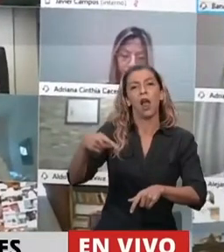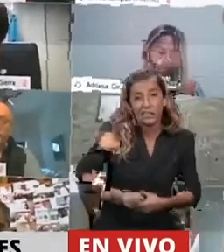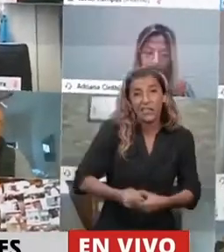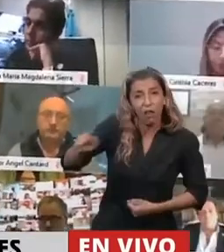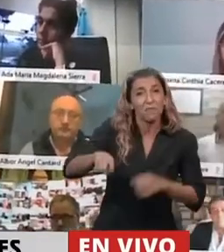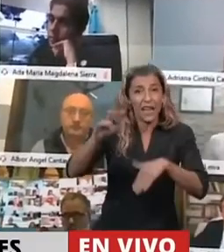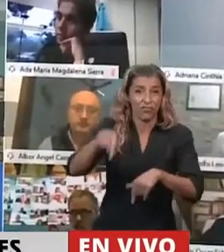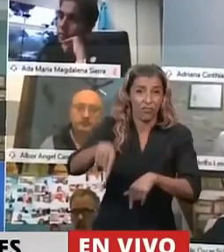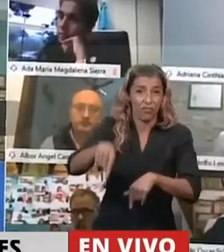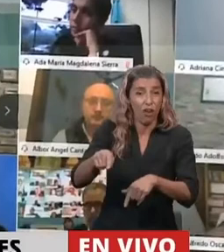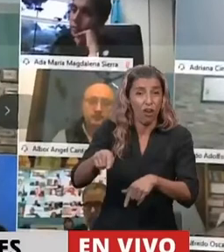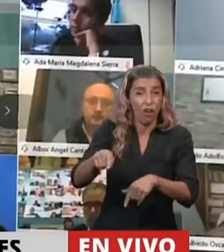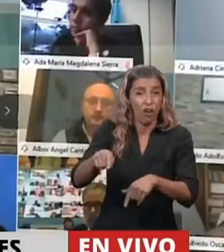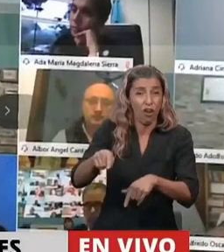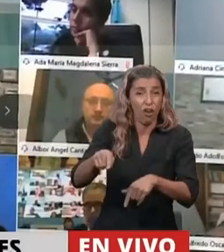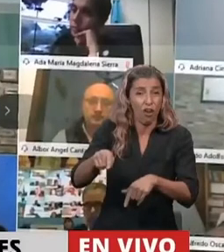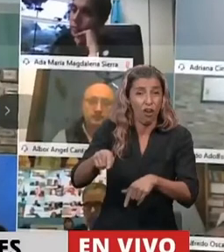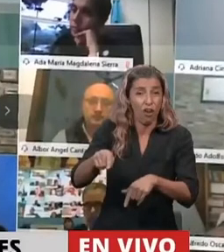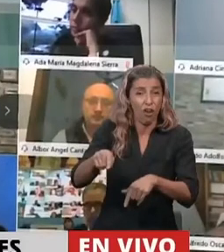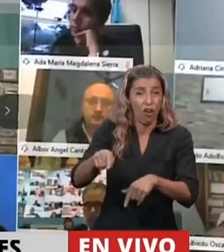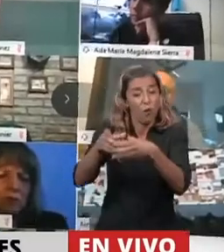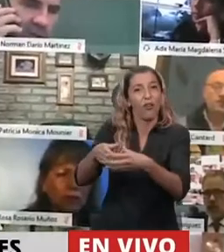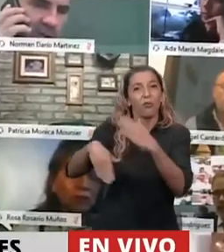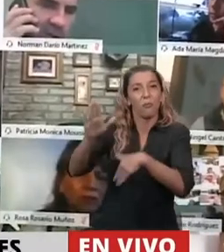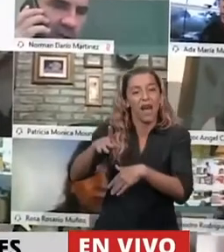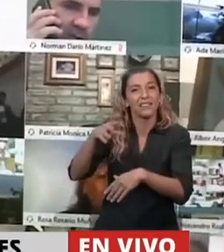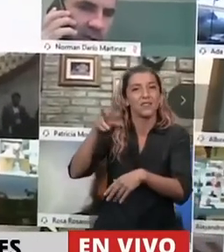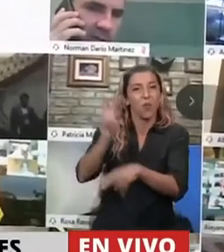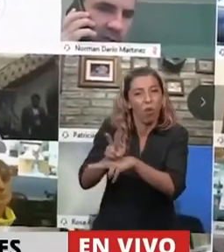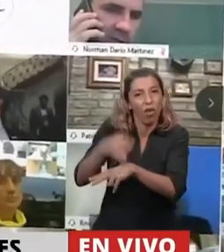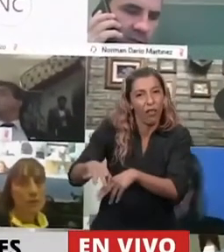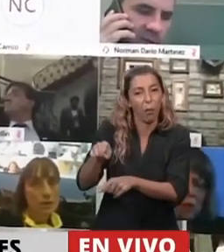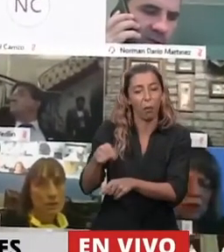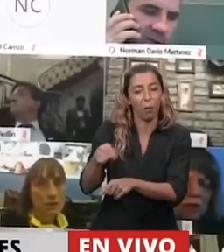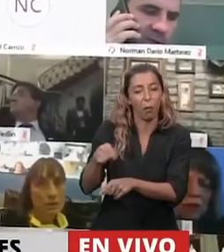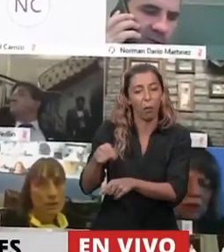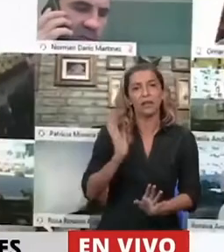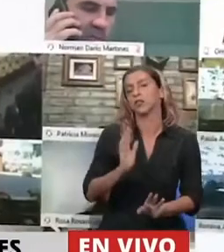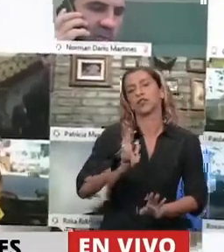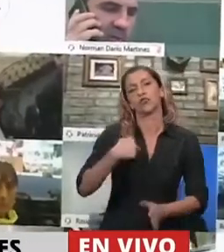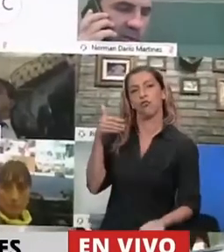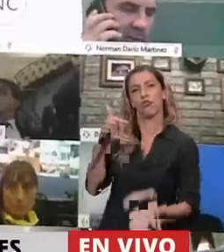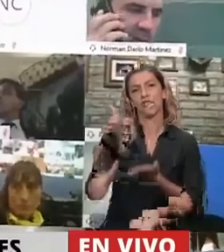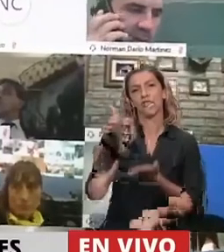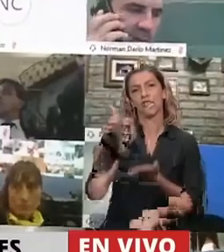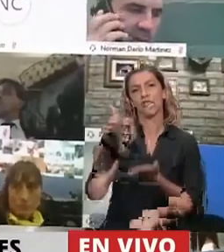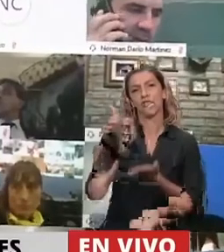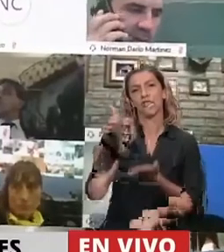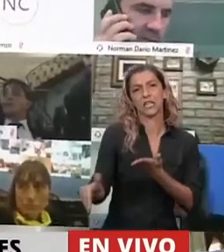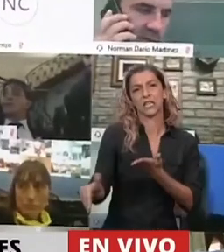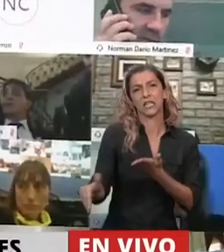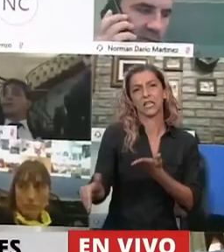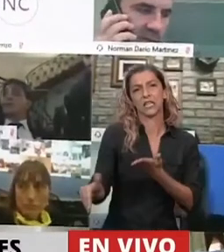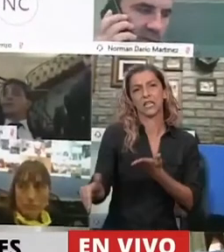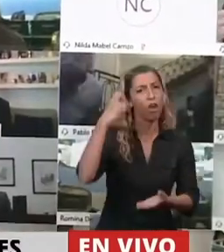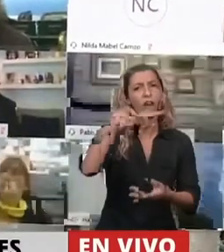nuestro rechazo a este escándalo del Poder Ejecutivo que, insisto, nosotros reclamamos que se trate y se discuta en una movilidad, que